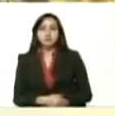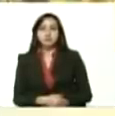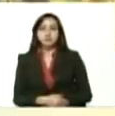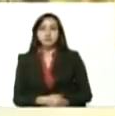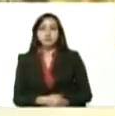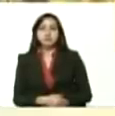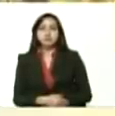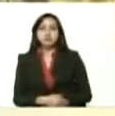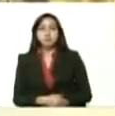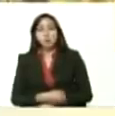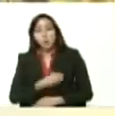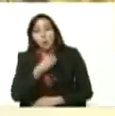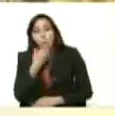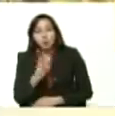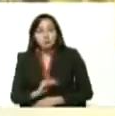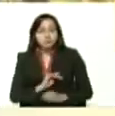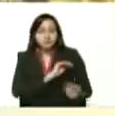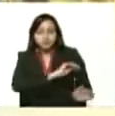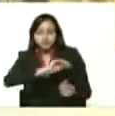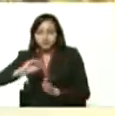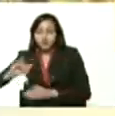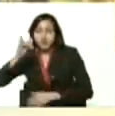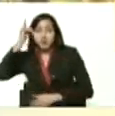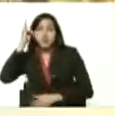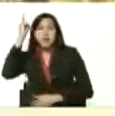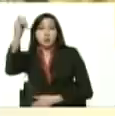bueno ahora vámonos a Yaracuy